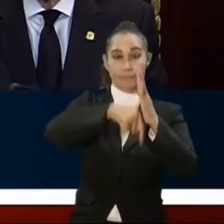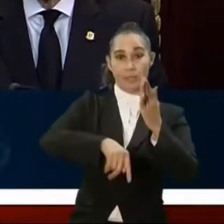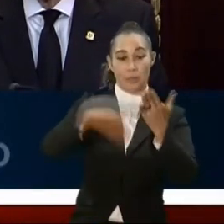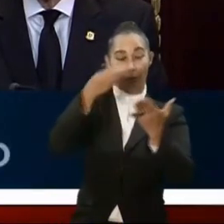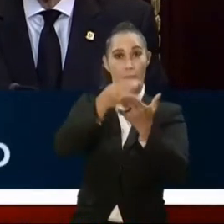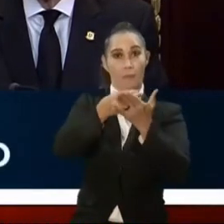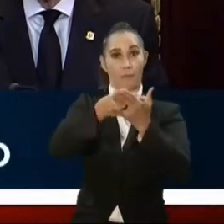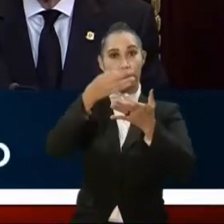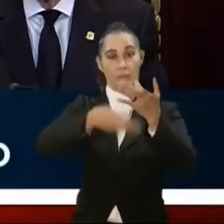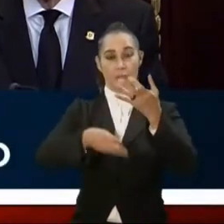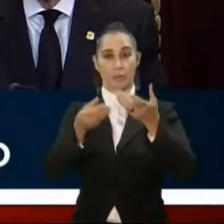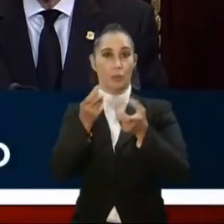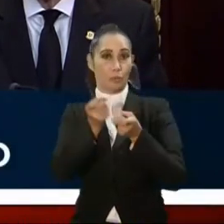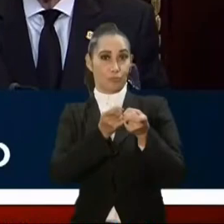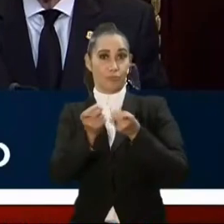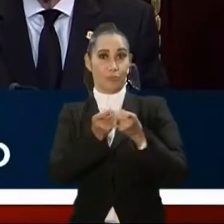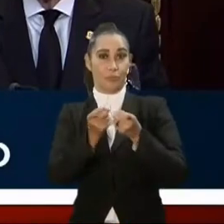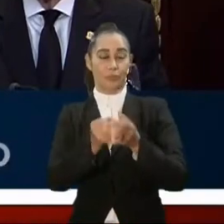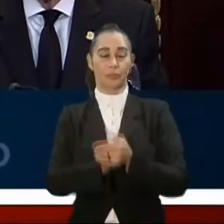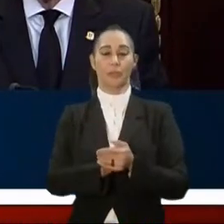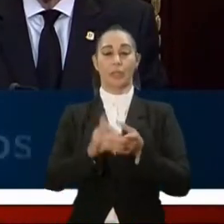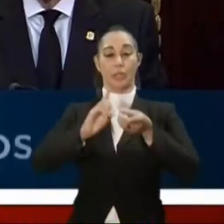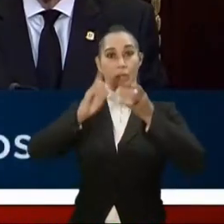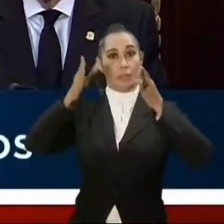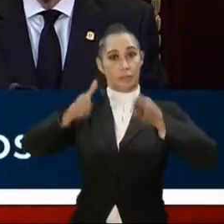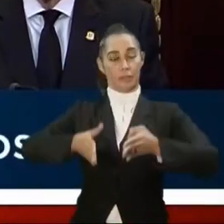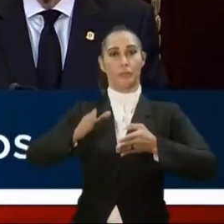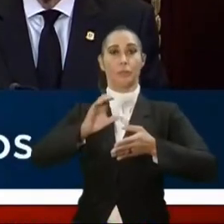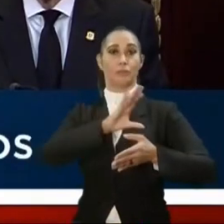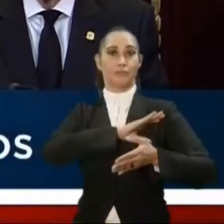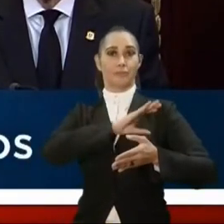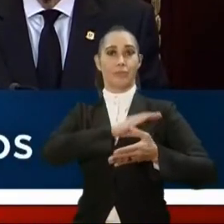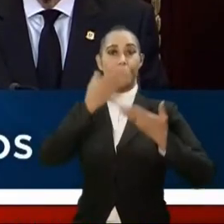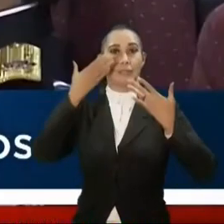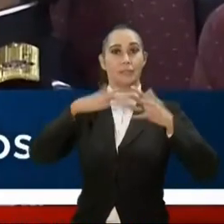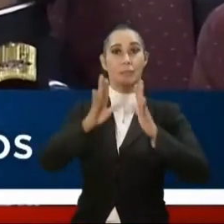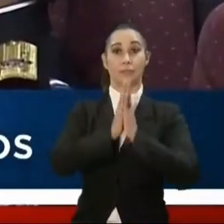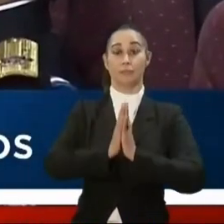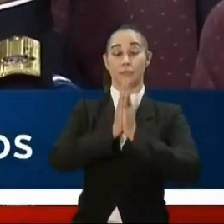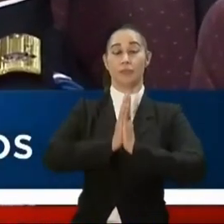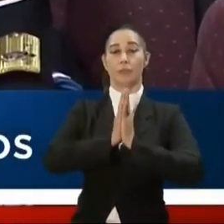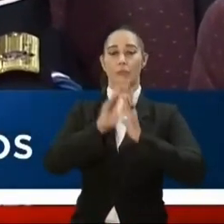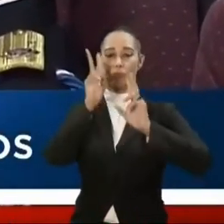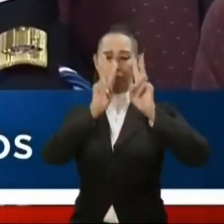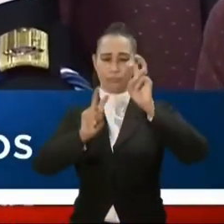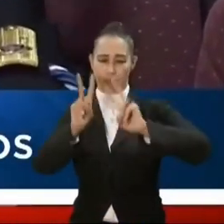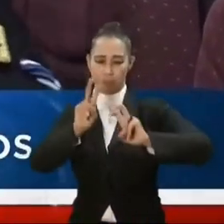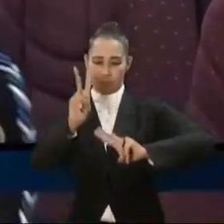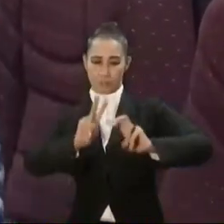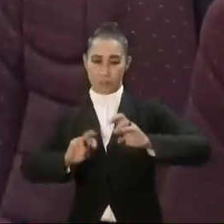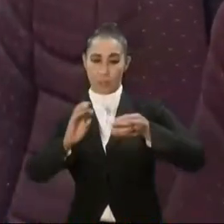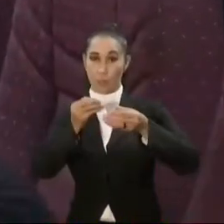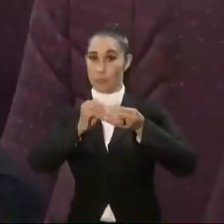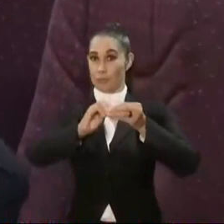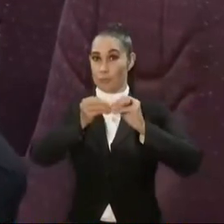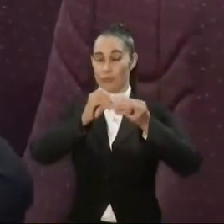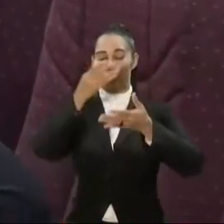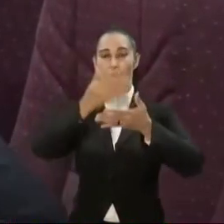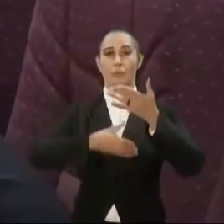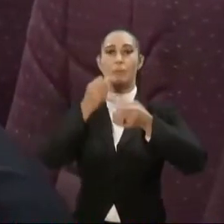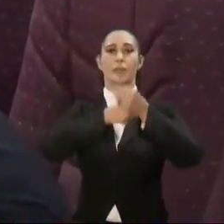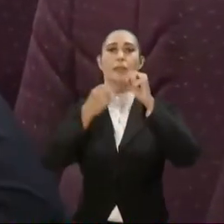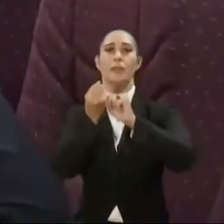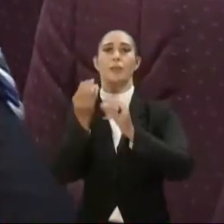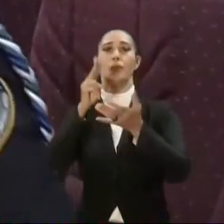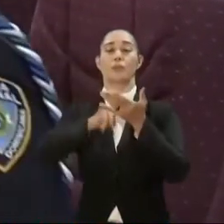financiero como de control de procesos. Y el director de la policía ya ha solicitado una auditoría contable y financiera del año